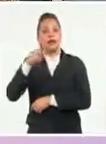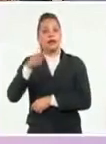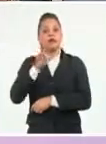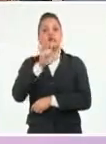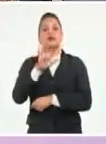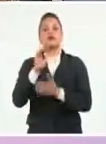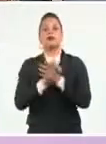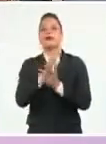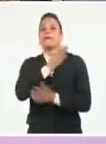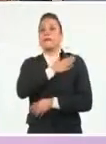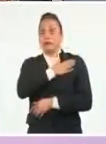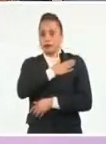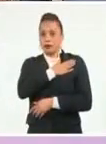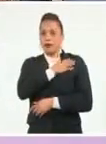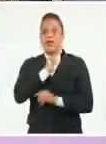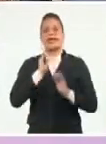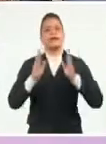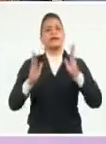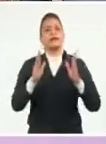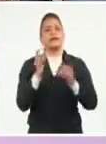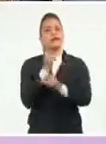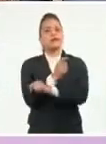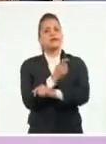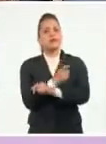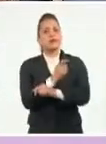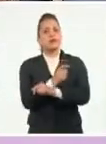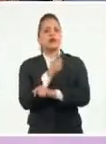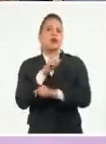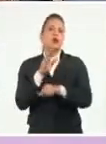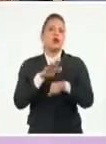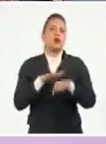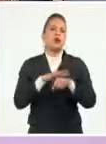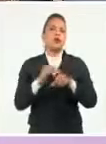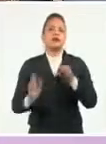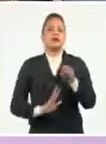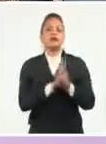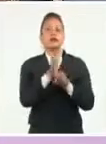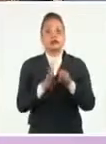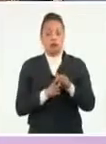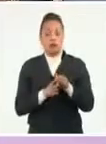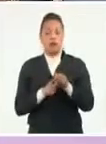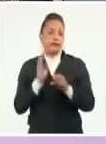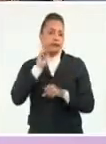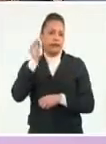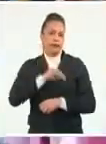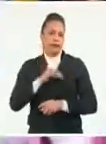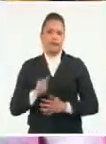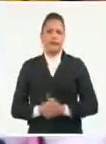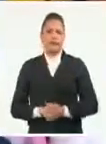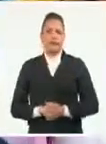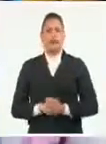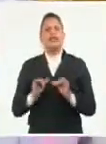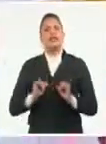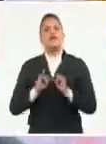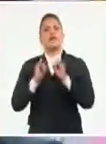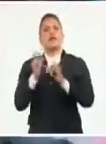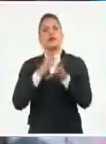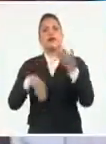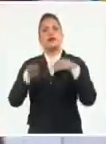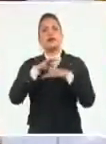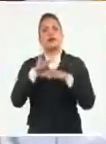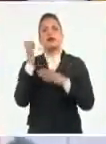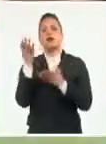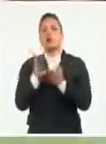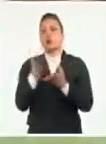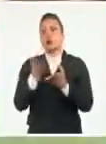...marzo. Este periodo lectivo está marcado por la crisis sanitaria asociada a la pandemia de COVID-19. Según informó el Ministerio de